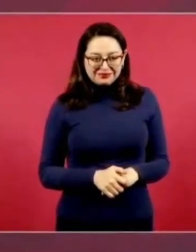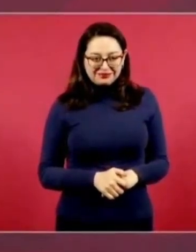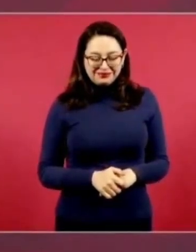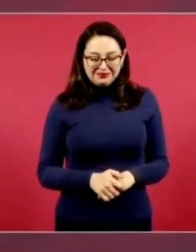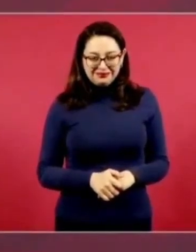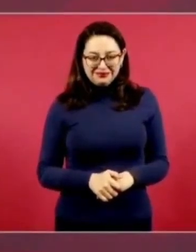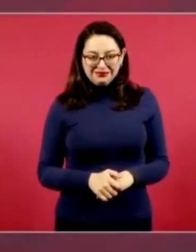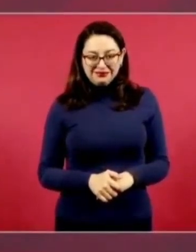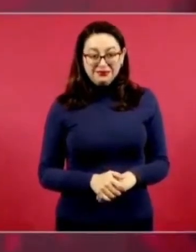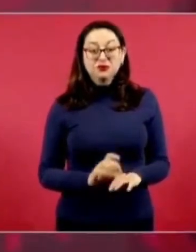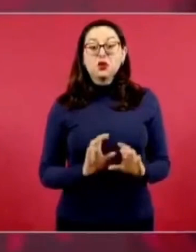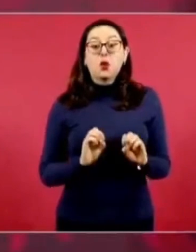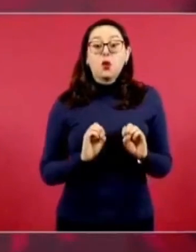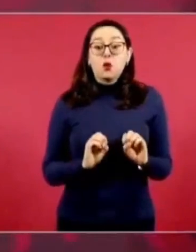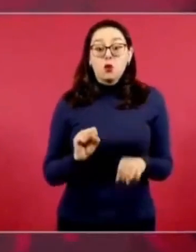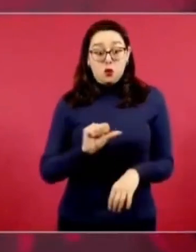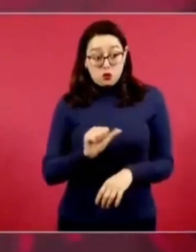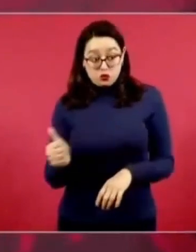¿O quién será?